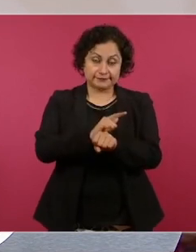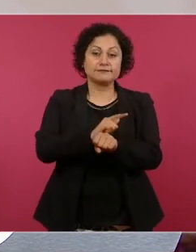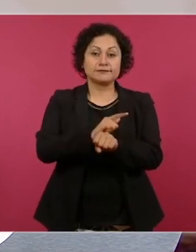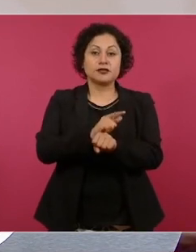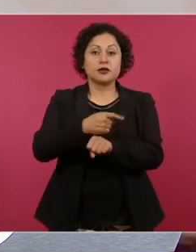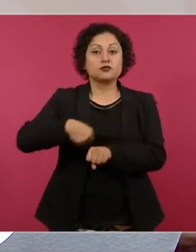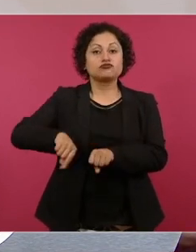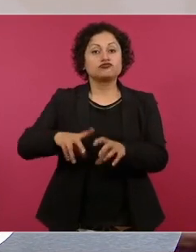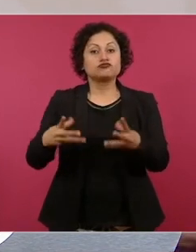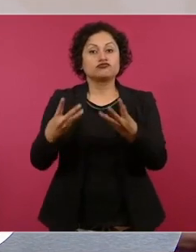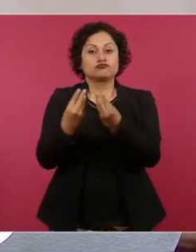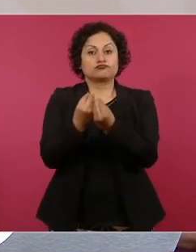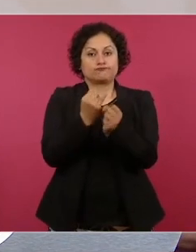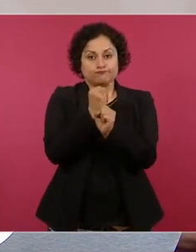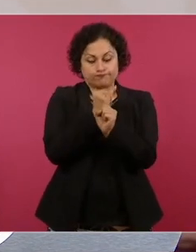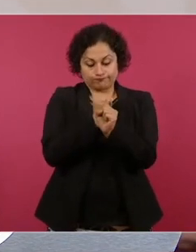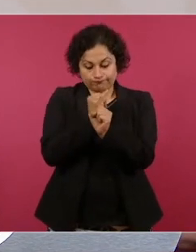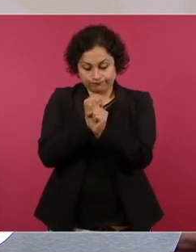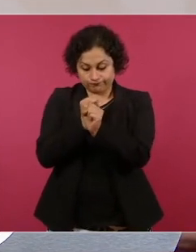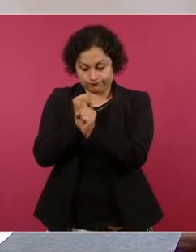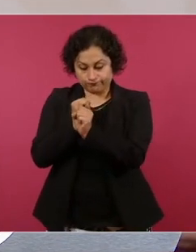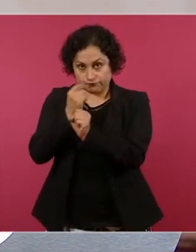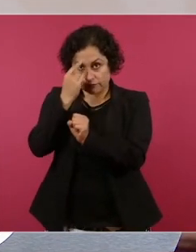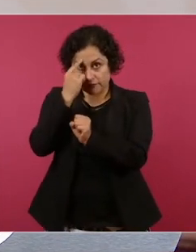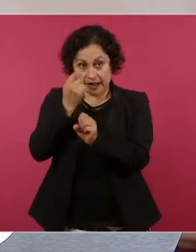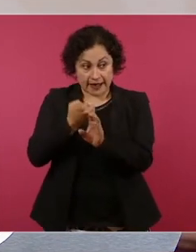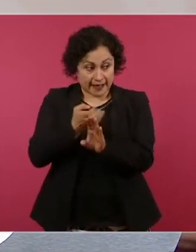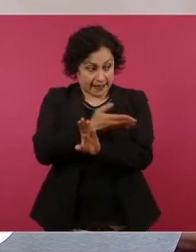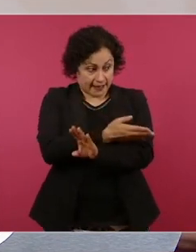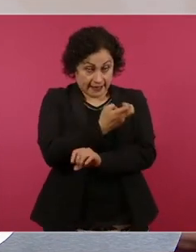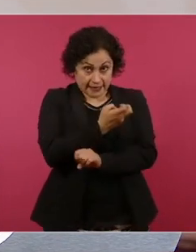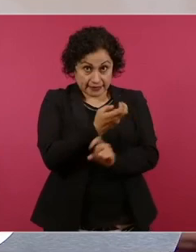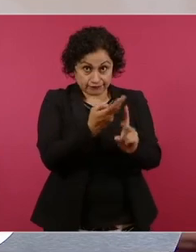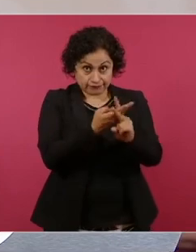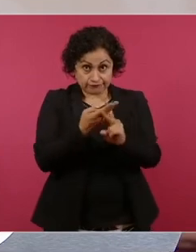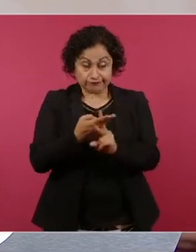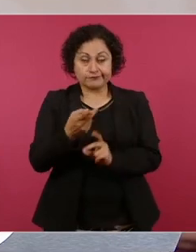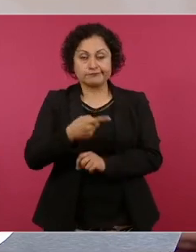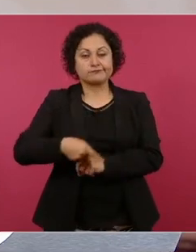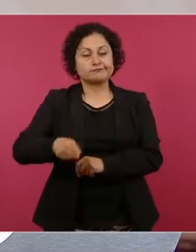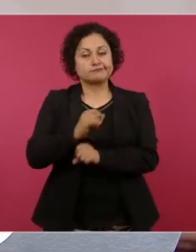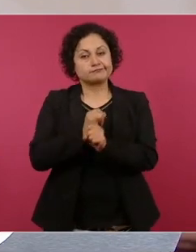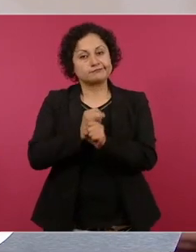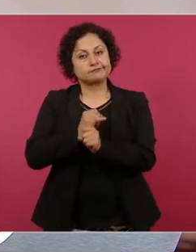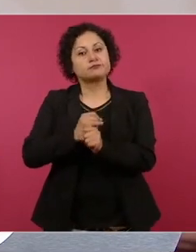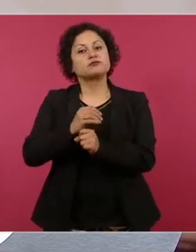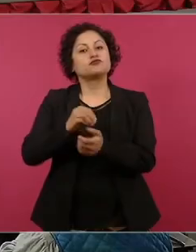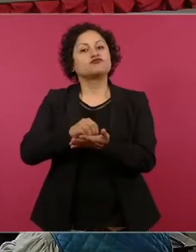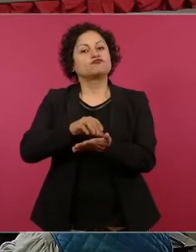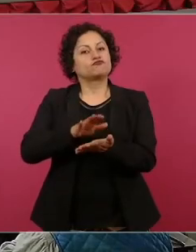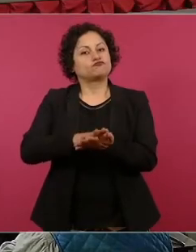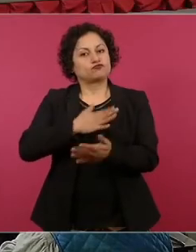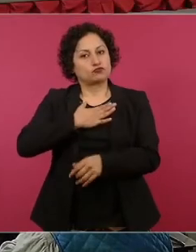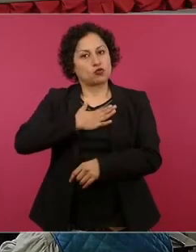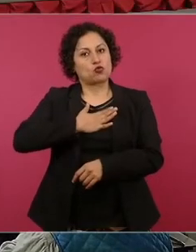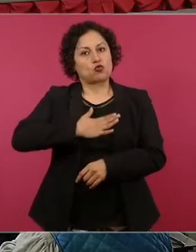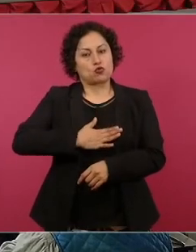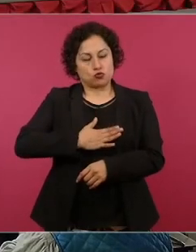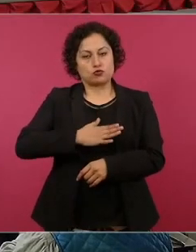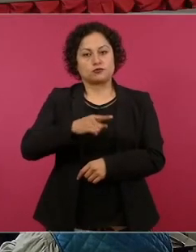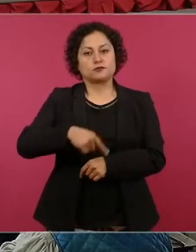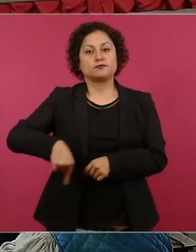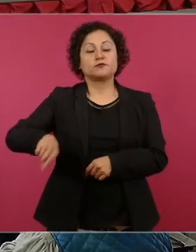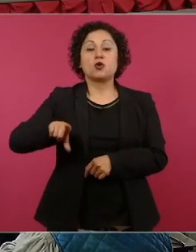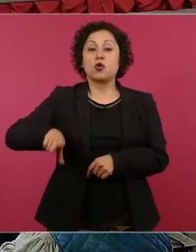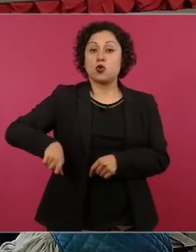para que haya justicia. El gobierno de México trabaja de forma permanente y coordinada